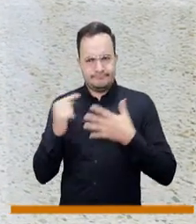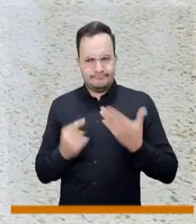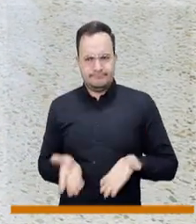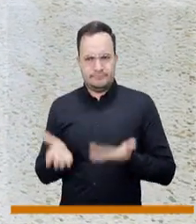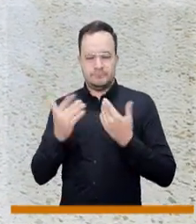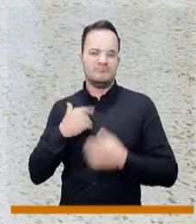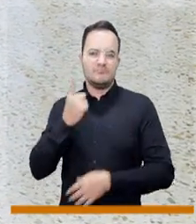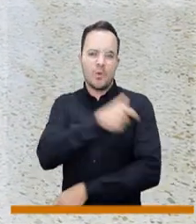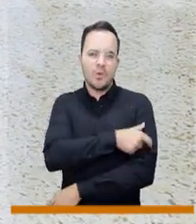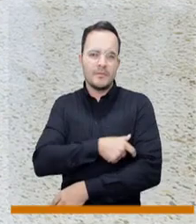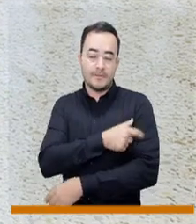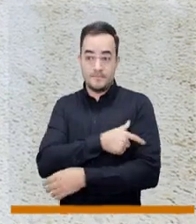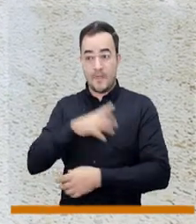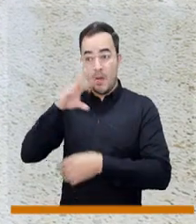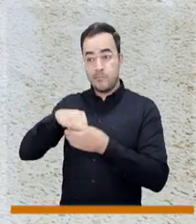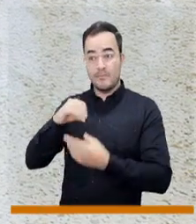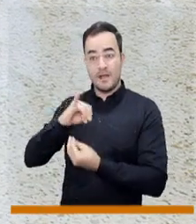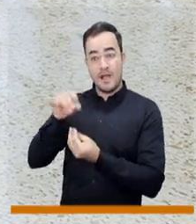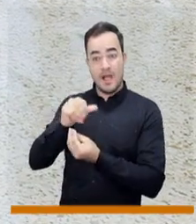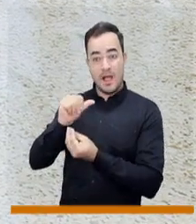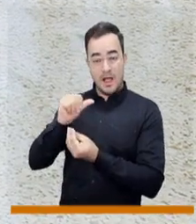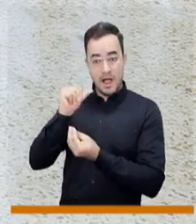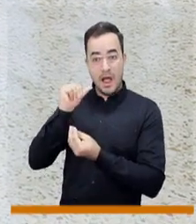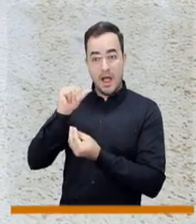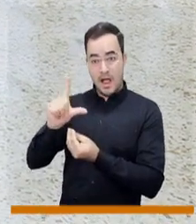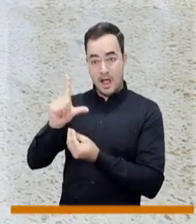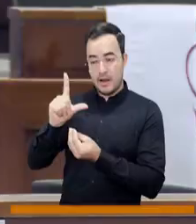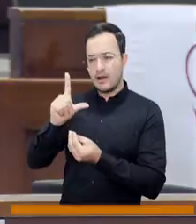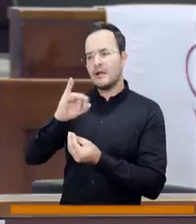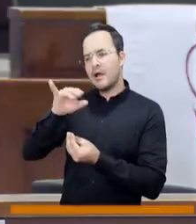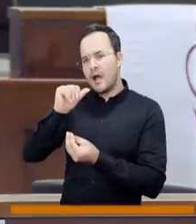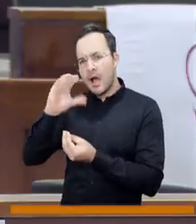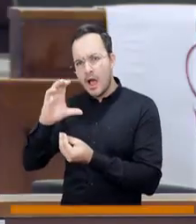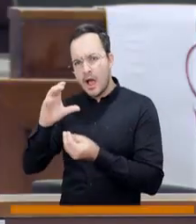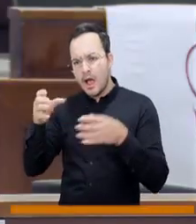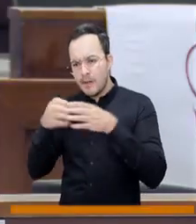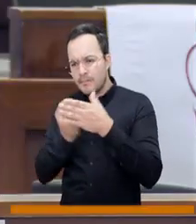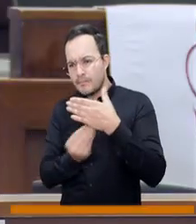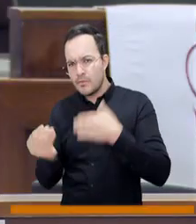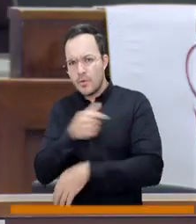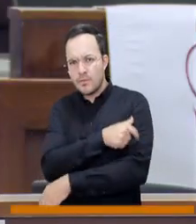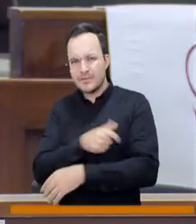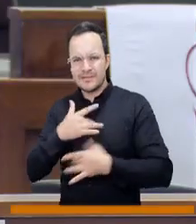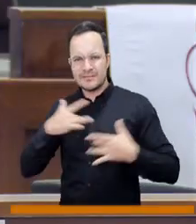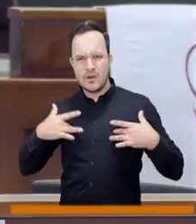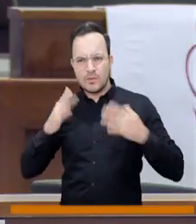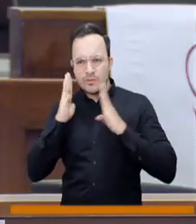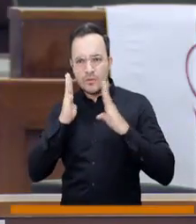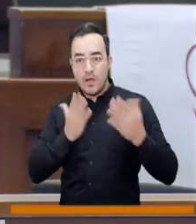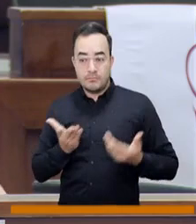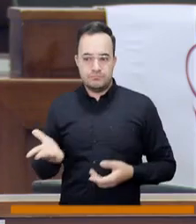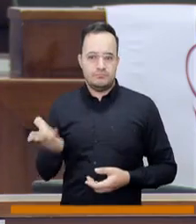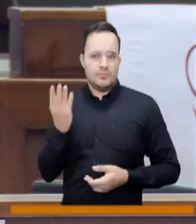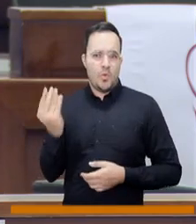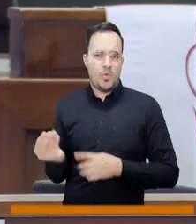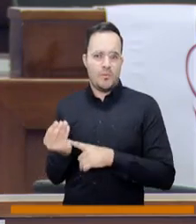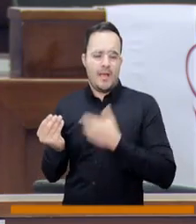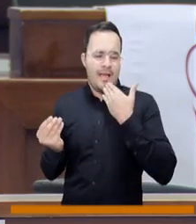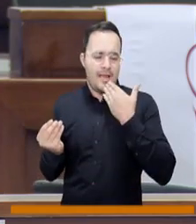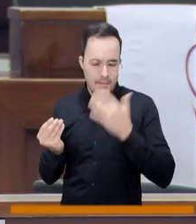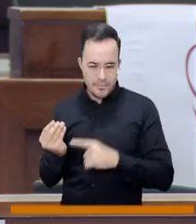y más alas, por ejemplo, a los comités de salud de las juntas de acción comunal. Y que ellos se convirtieran en multiplicadores de este tipo de